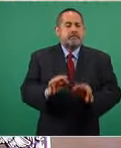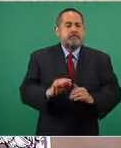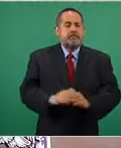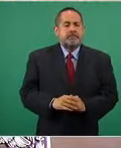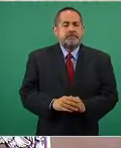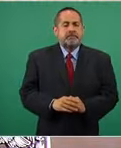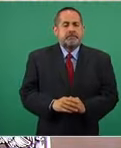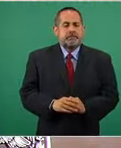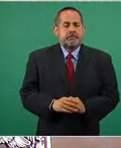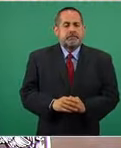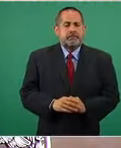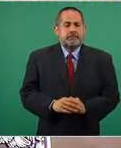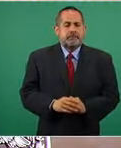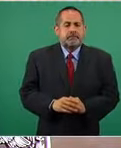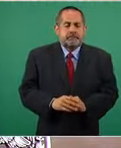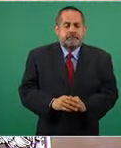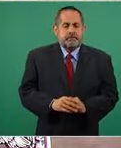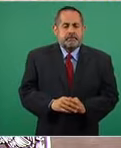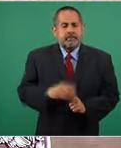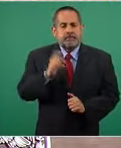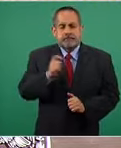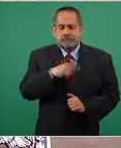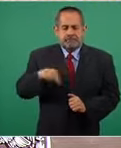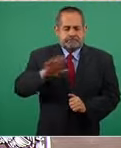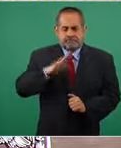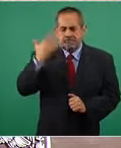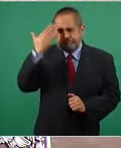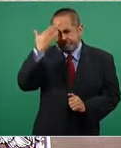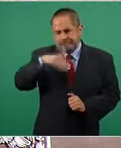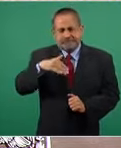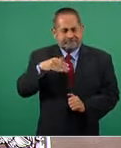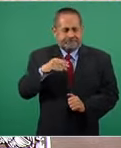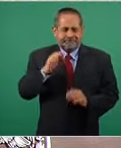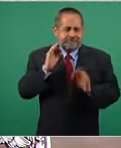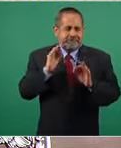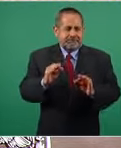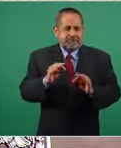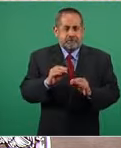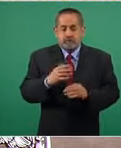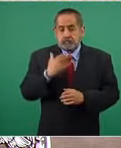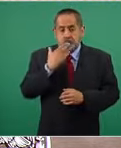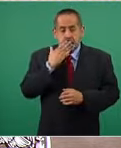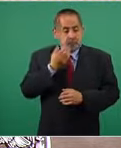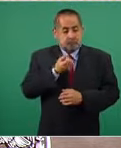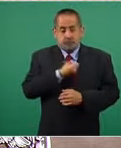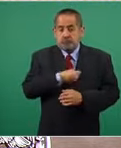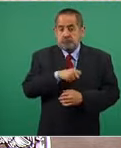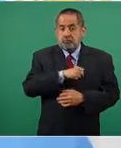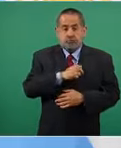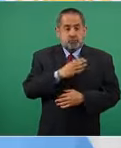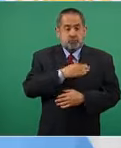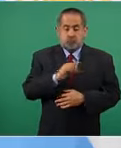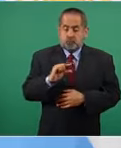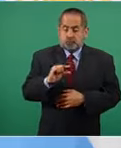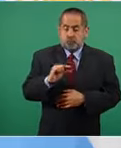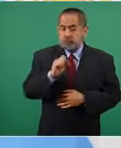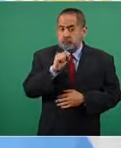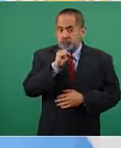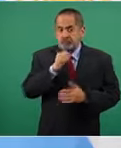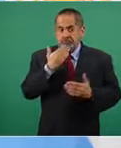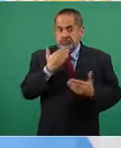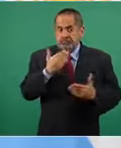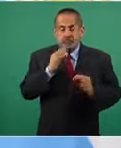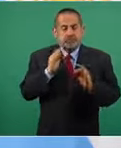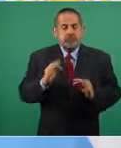que de antemano sabemos que es una muy buena vacuna, ya vamos